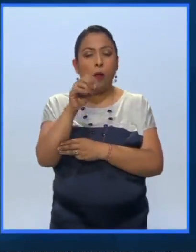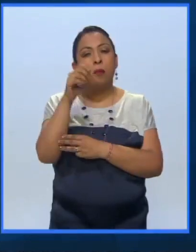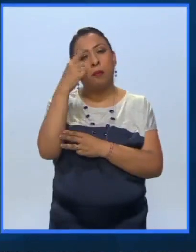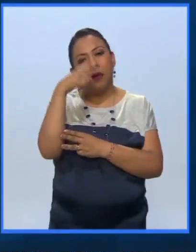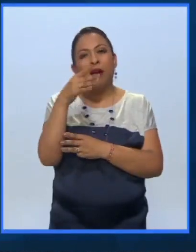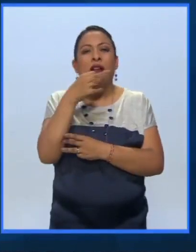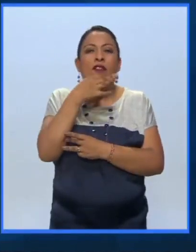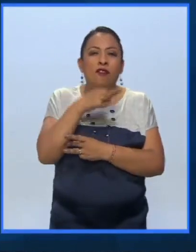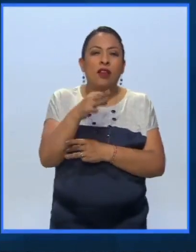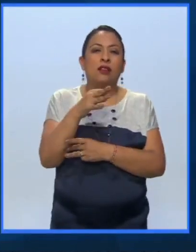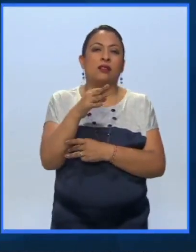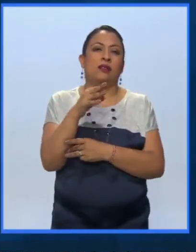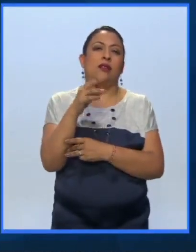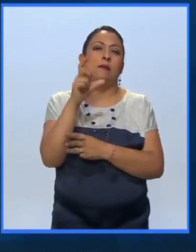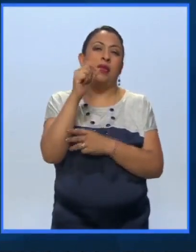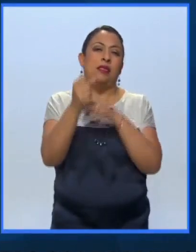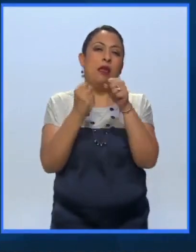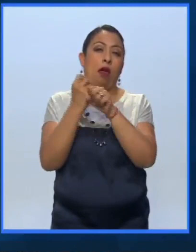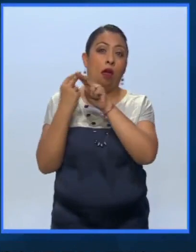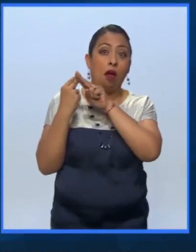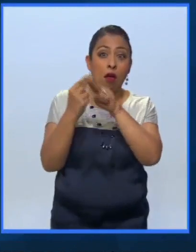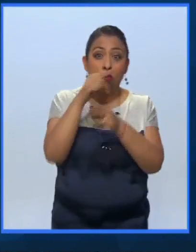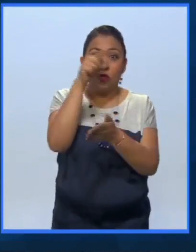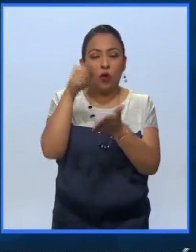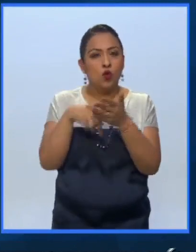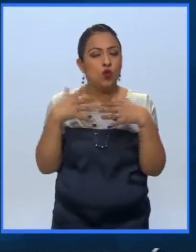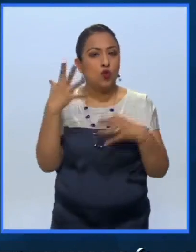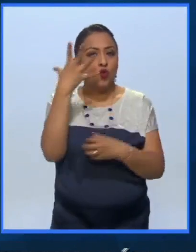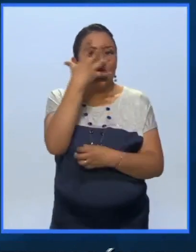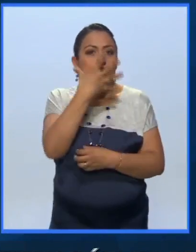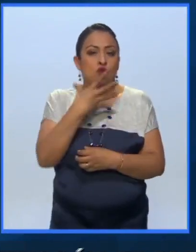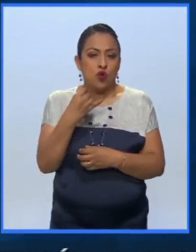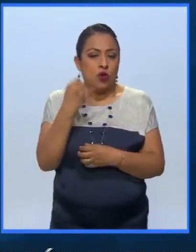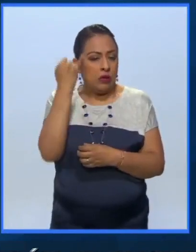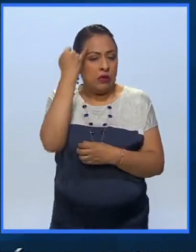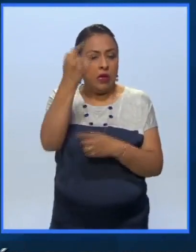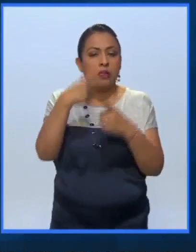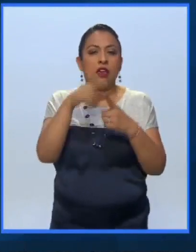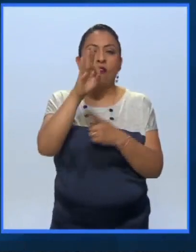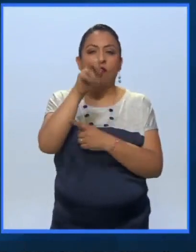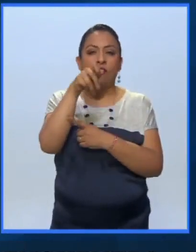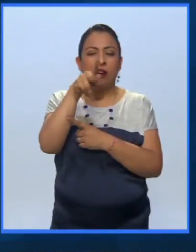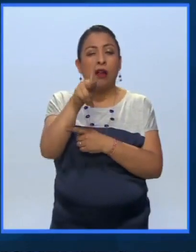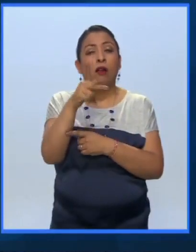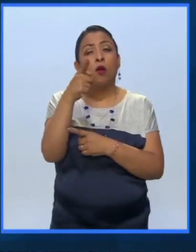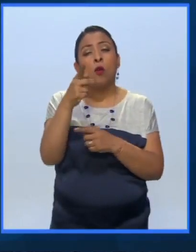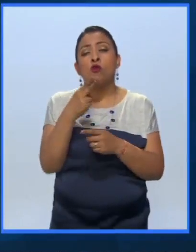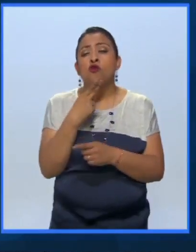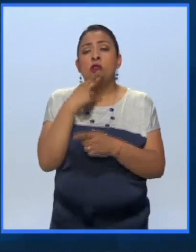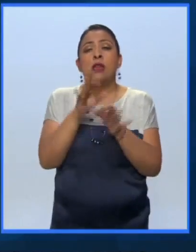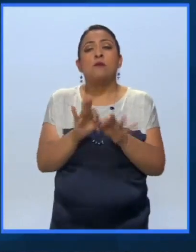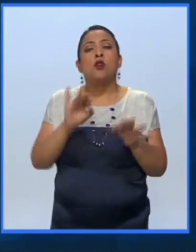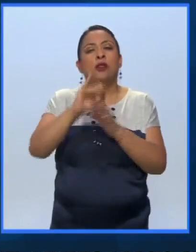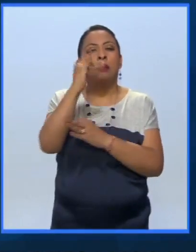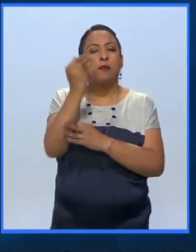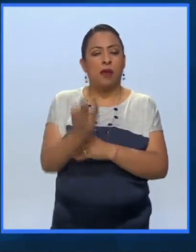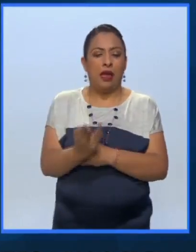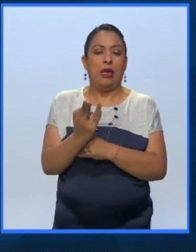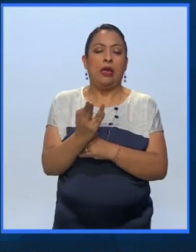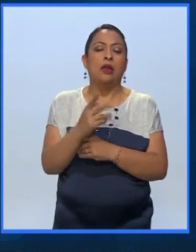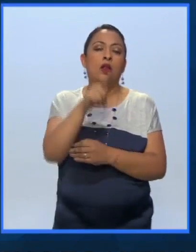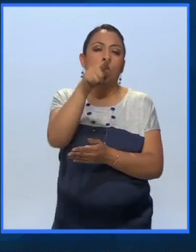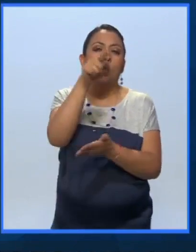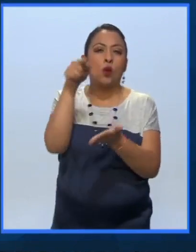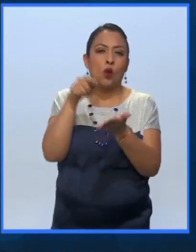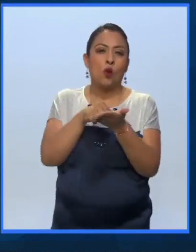las dos décadas de existencia de este recinto extraordinario creado por Frank Gehry que es uno de los emblemas, una de las imágenes de los íconos